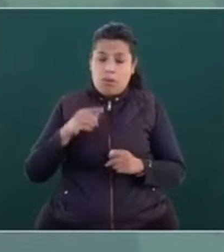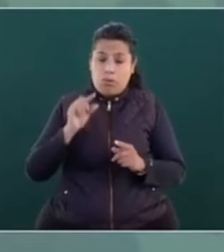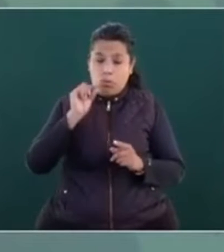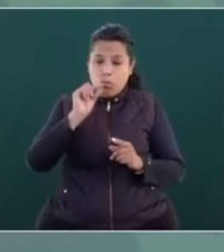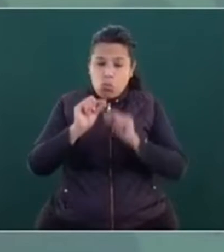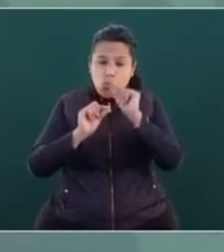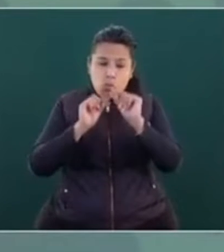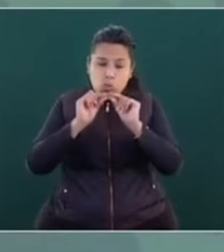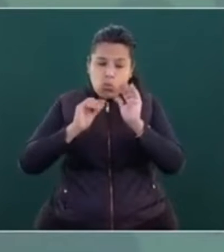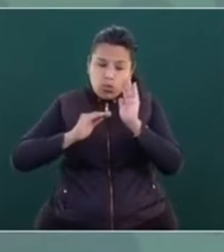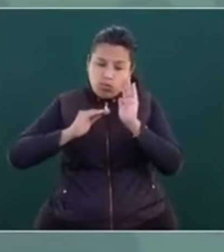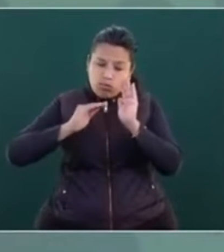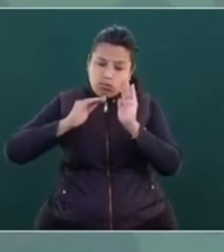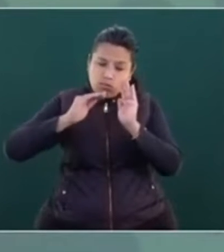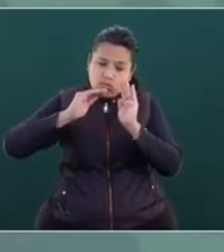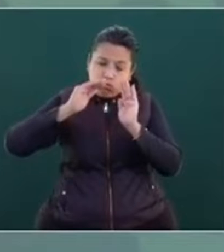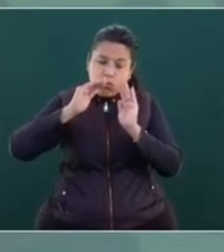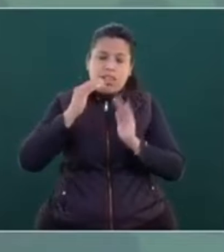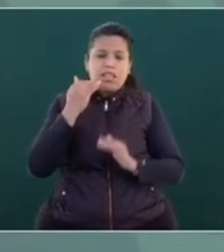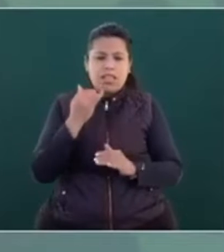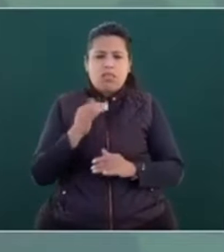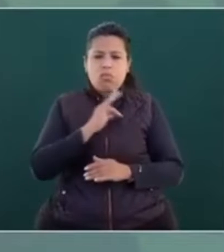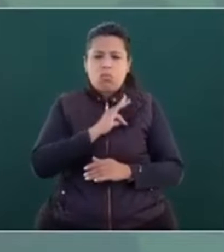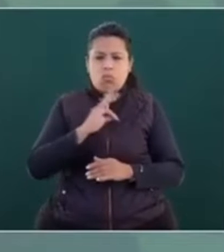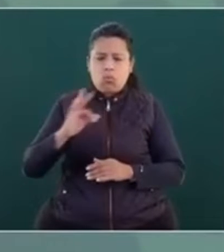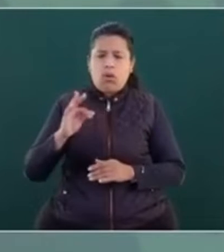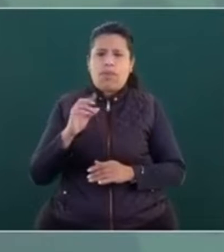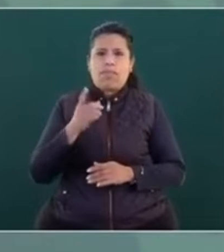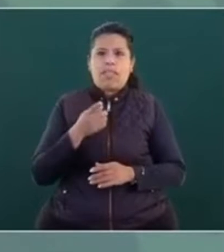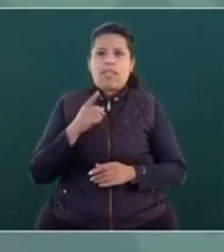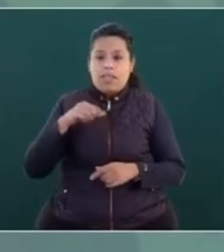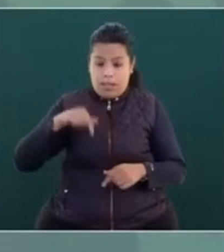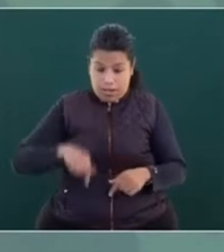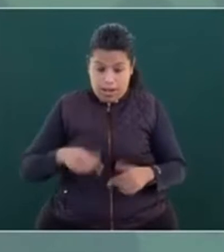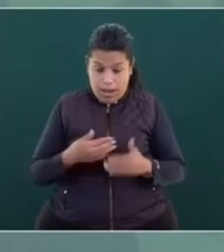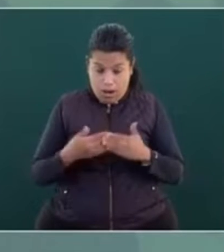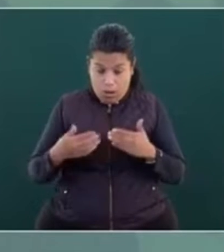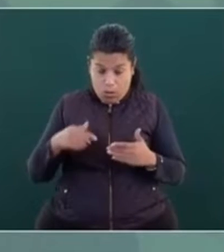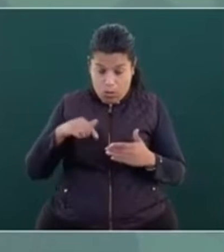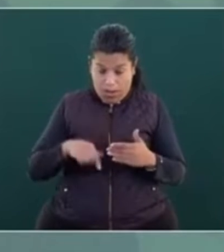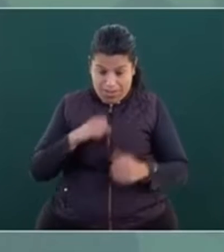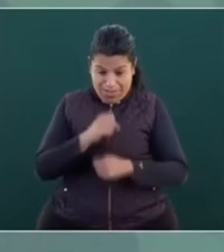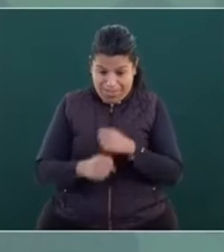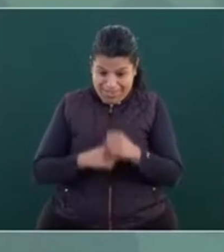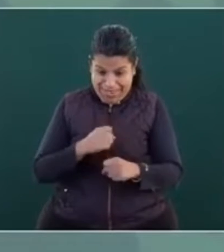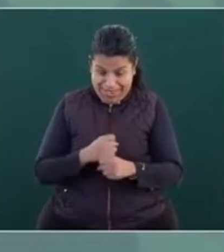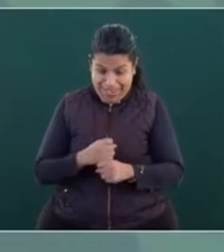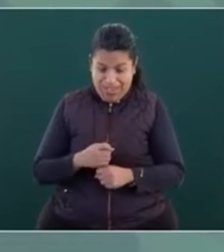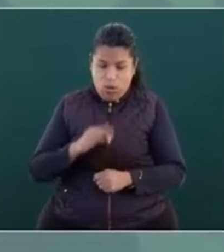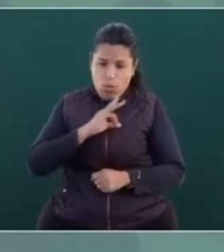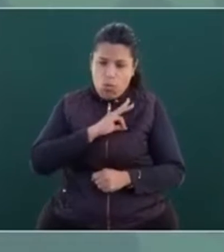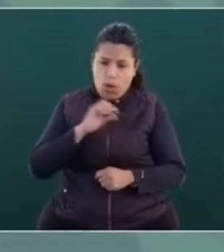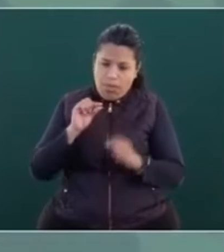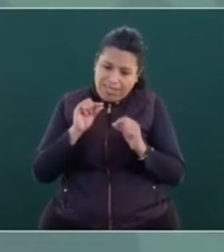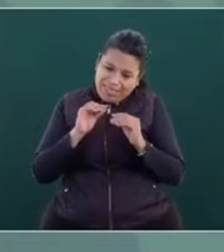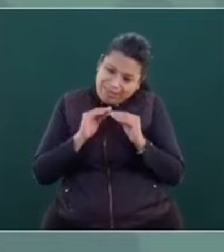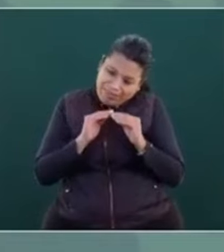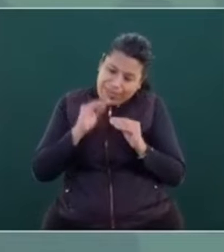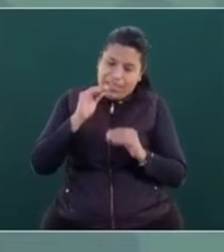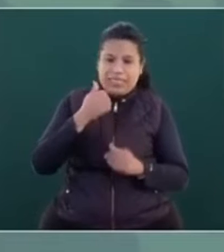pronóstico de que vamos a crecer este año 6 por ciento.